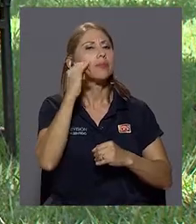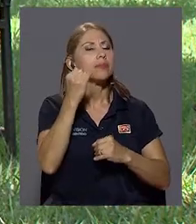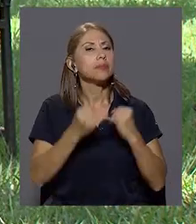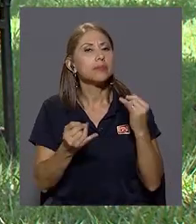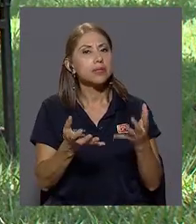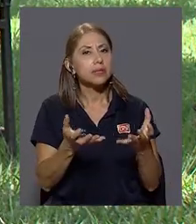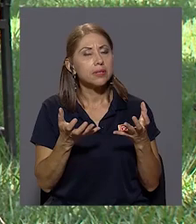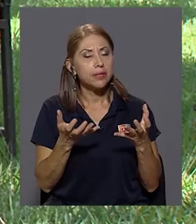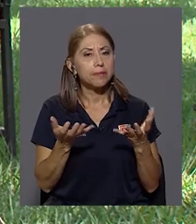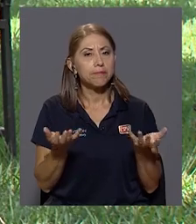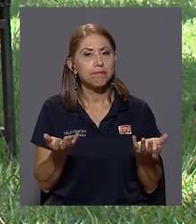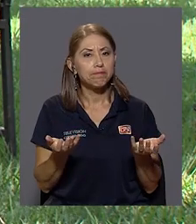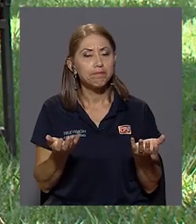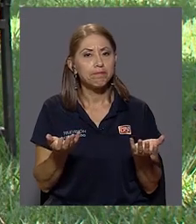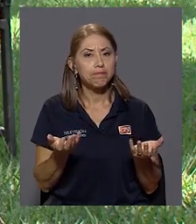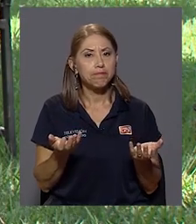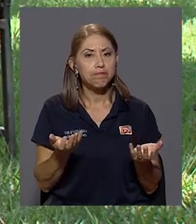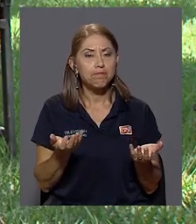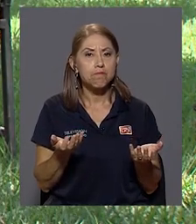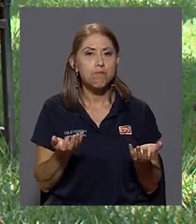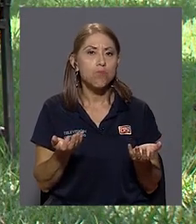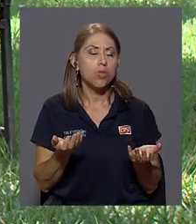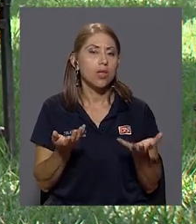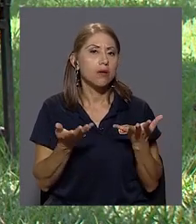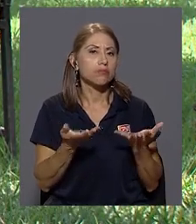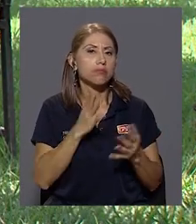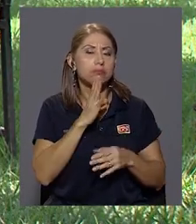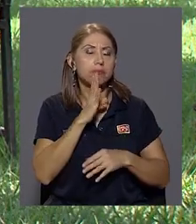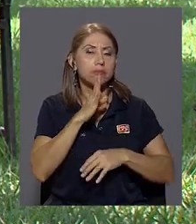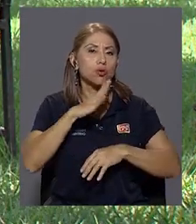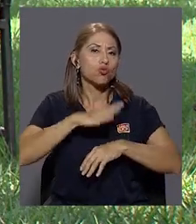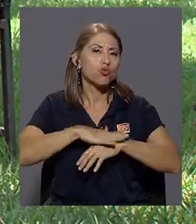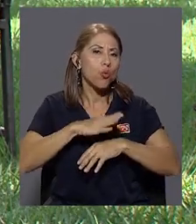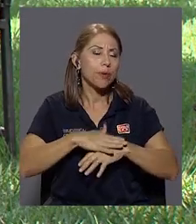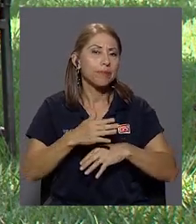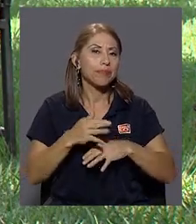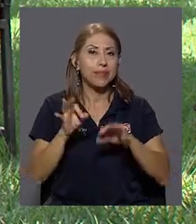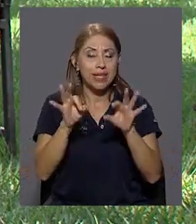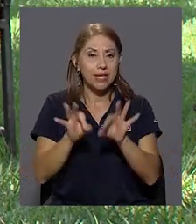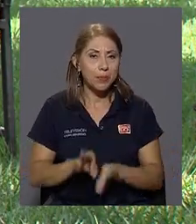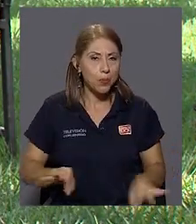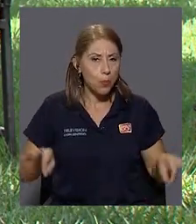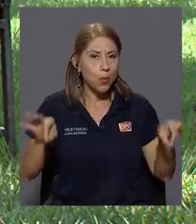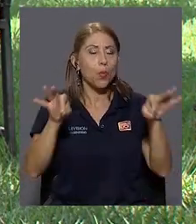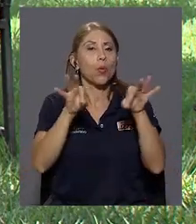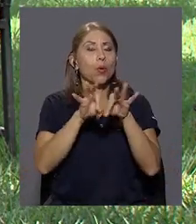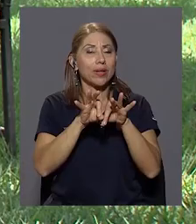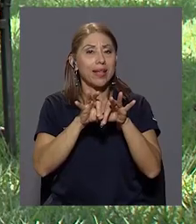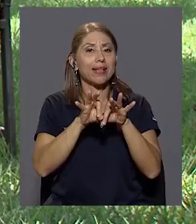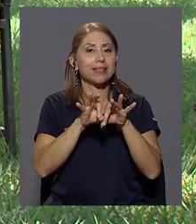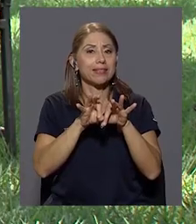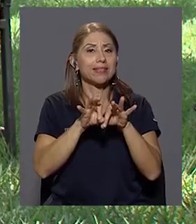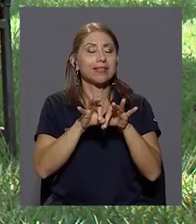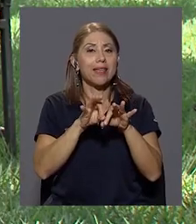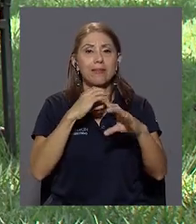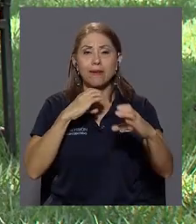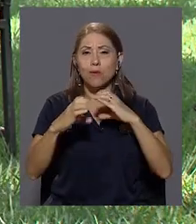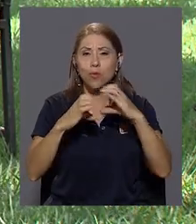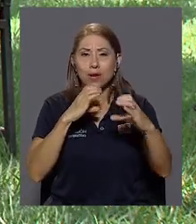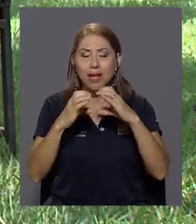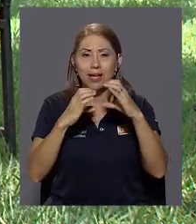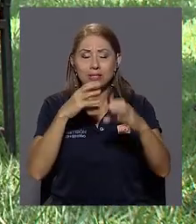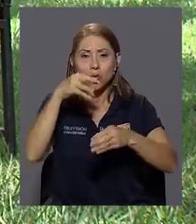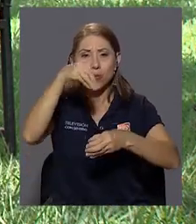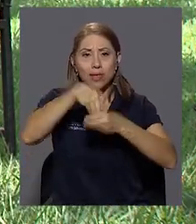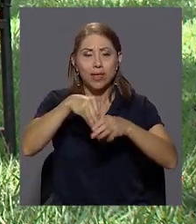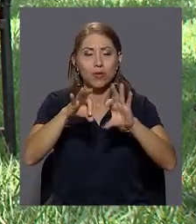para terminar quería que tal vez comentáramos acerca, otra vez de esta importancia dentro de la familia, de la